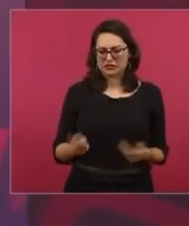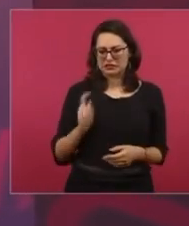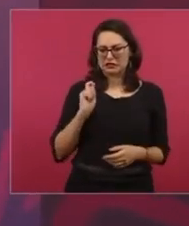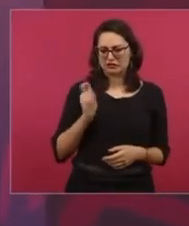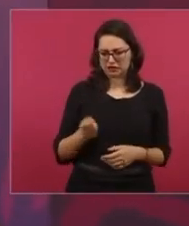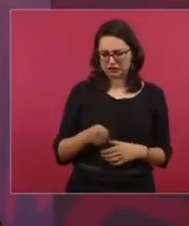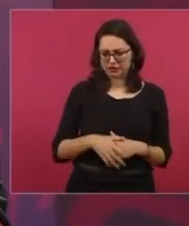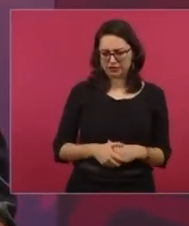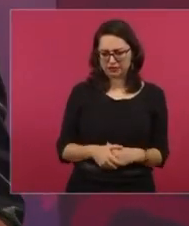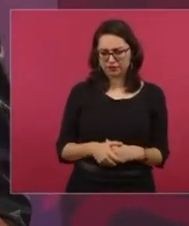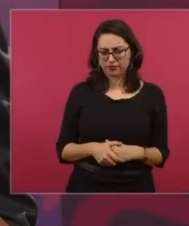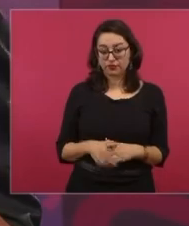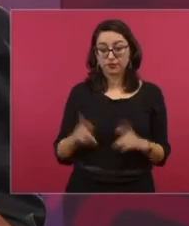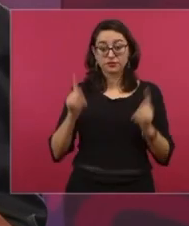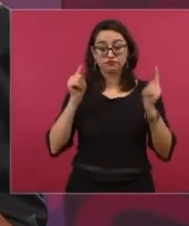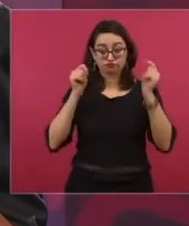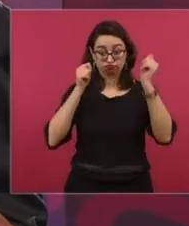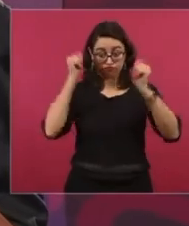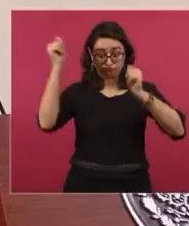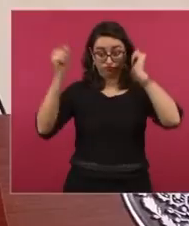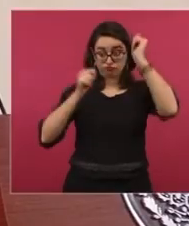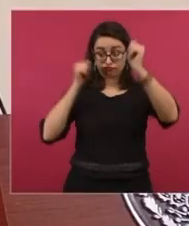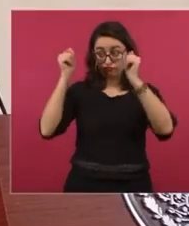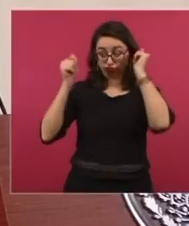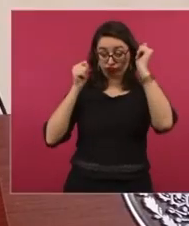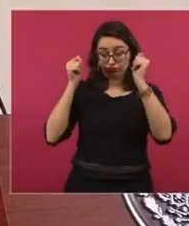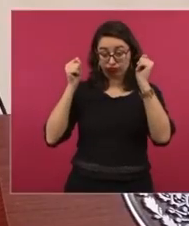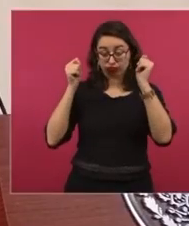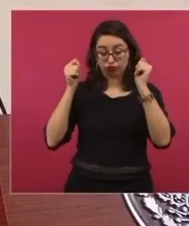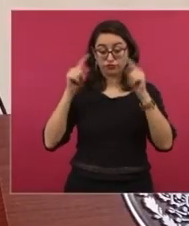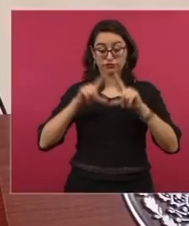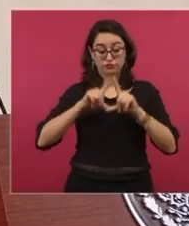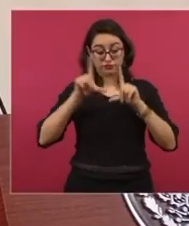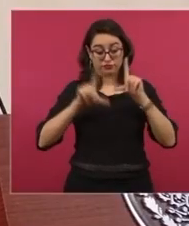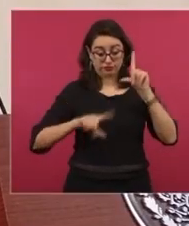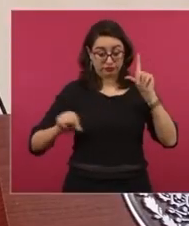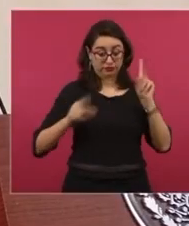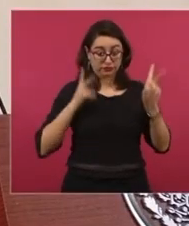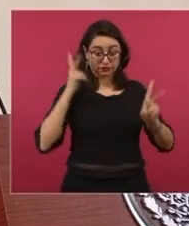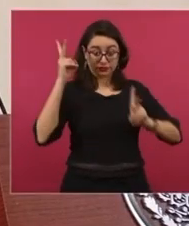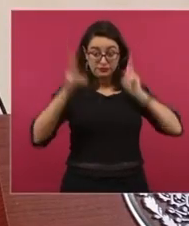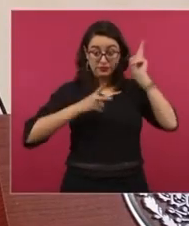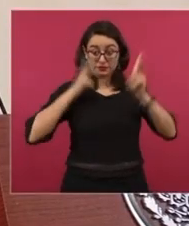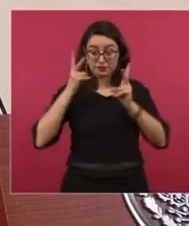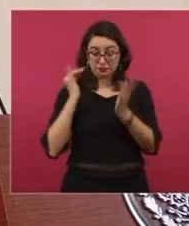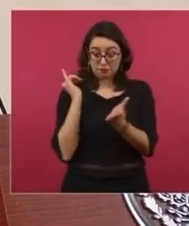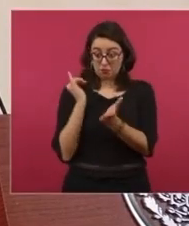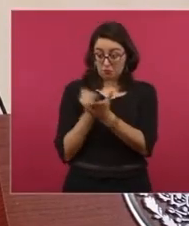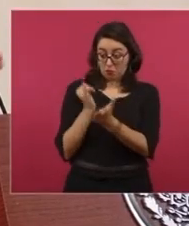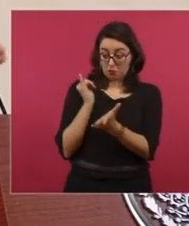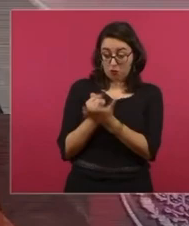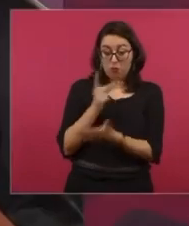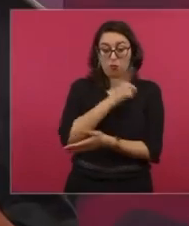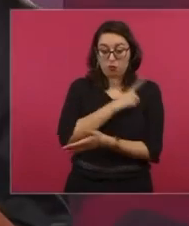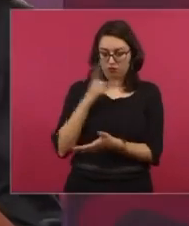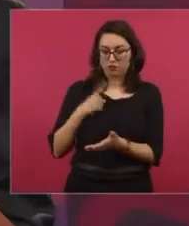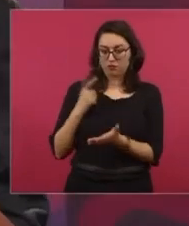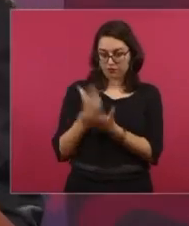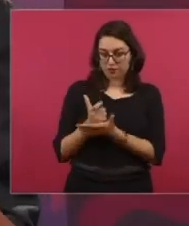que llegan al país y ese dinero